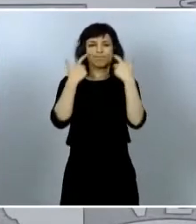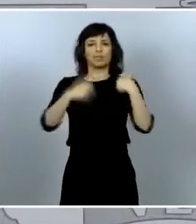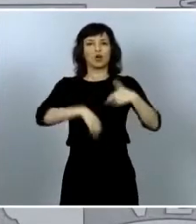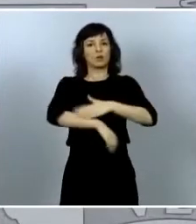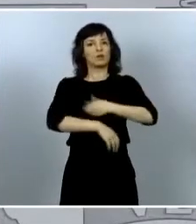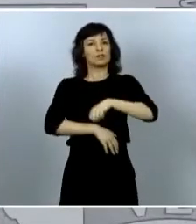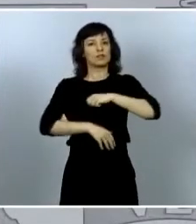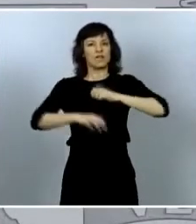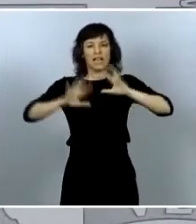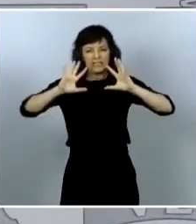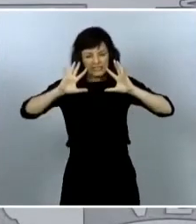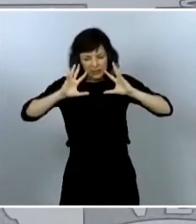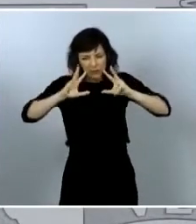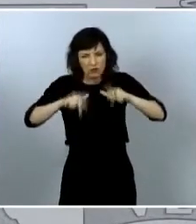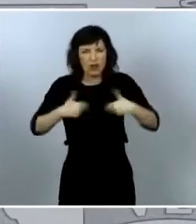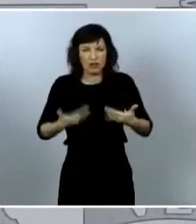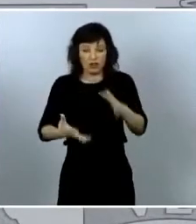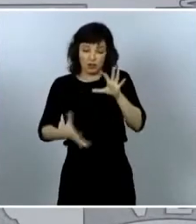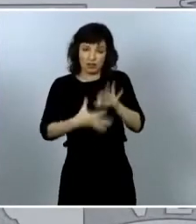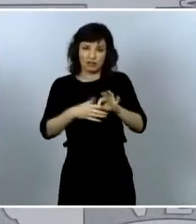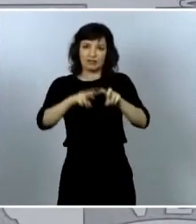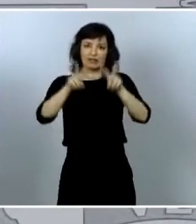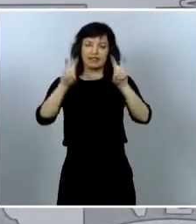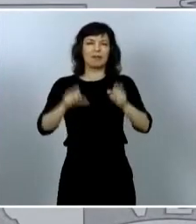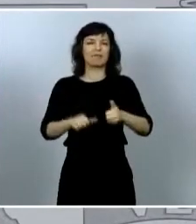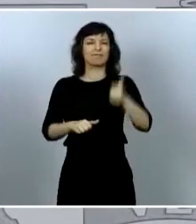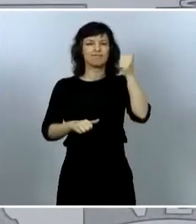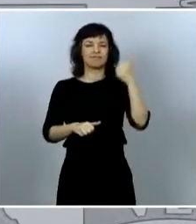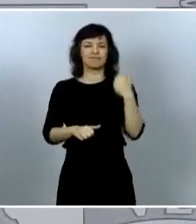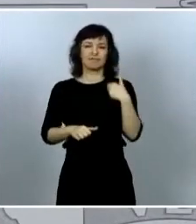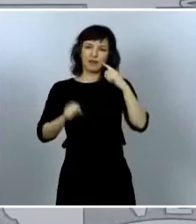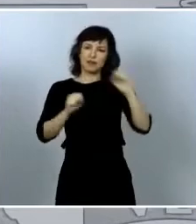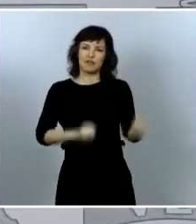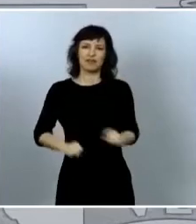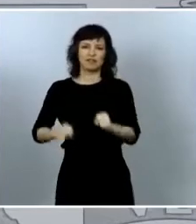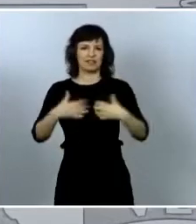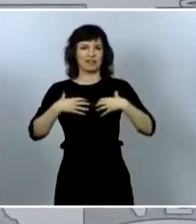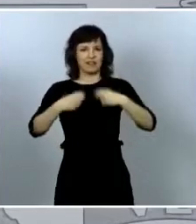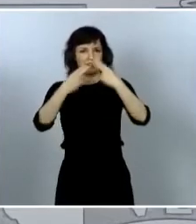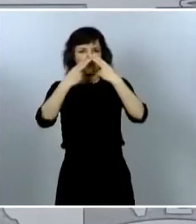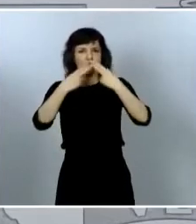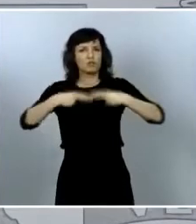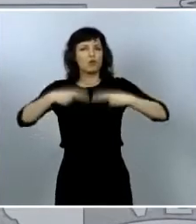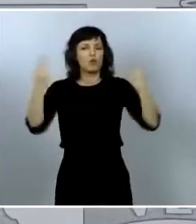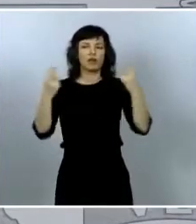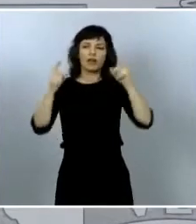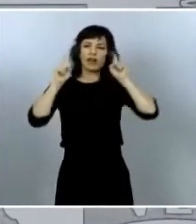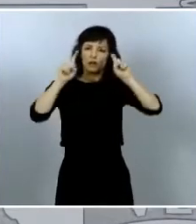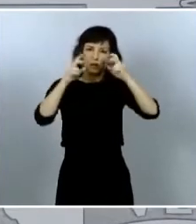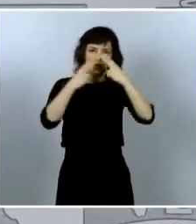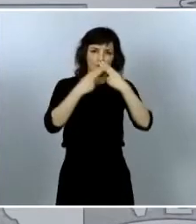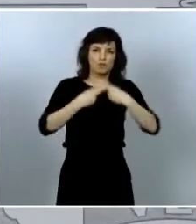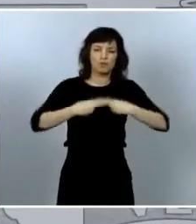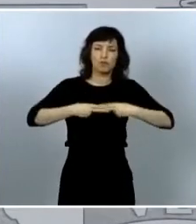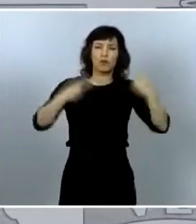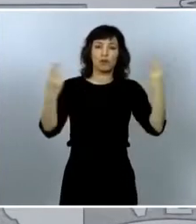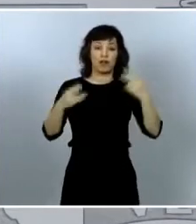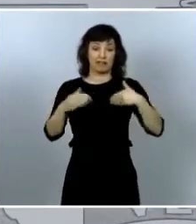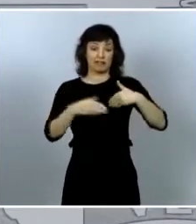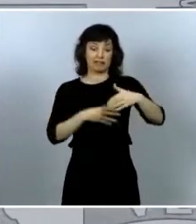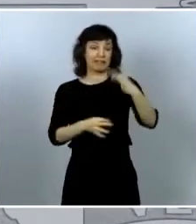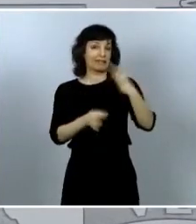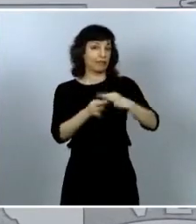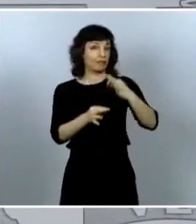sobre todo para defender la sanidad pública para defender también la educación pública cuando en septiembre ya tenemos y